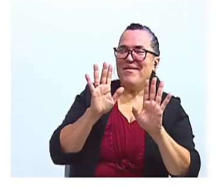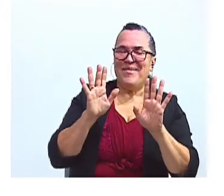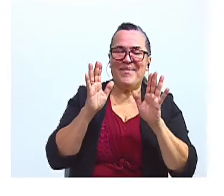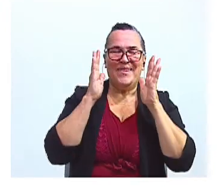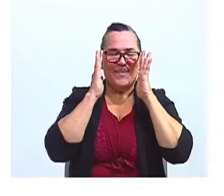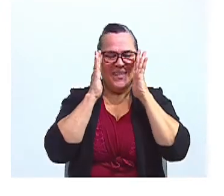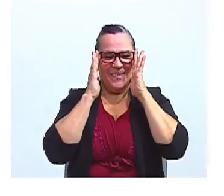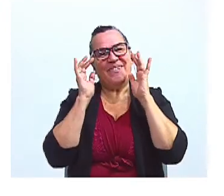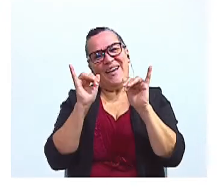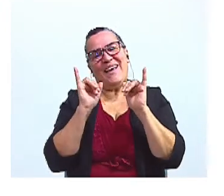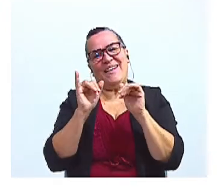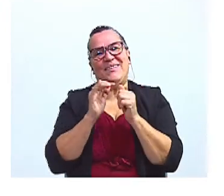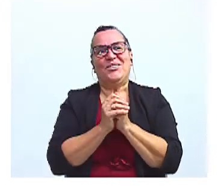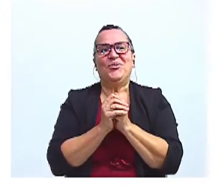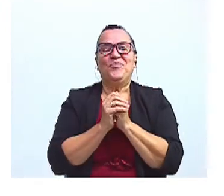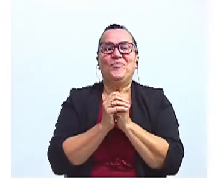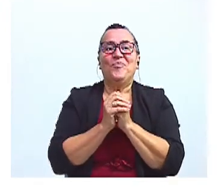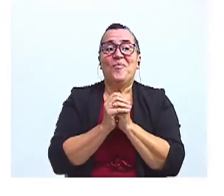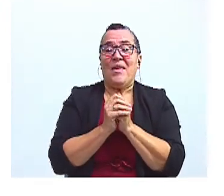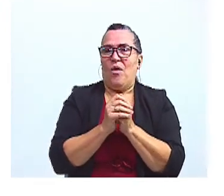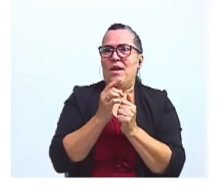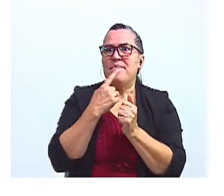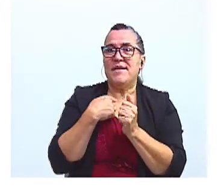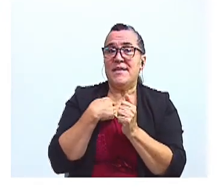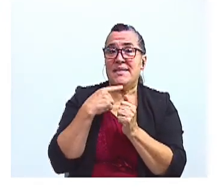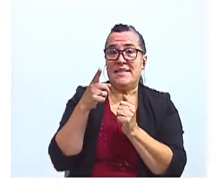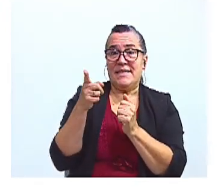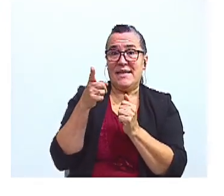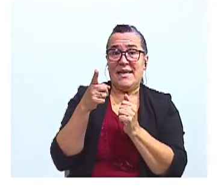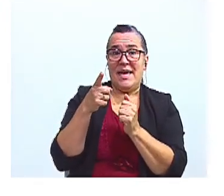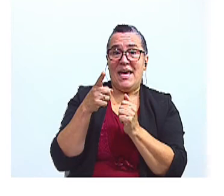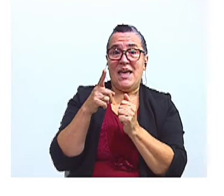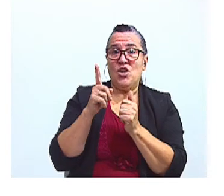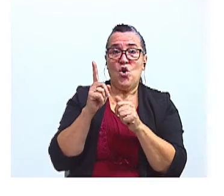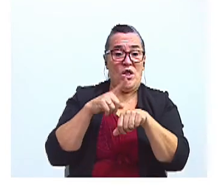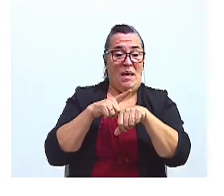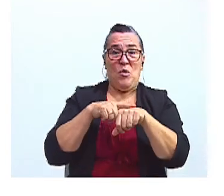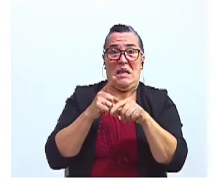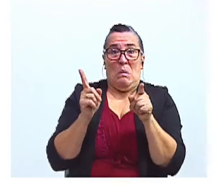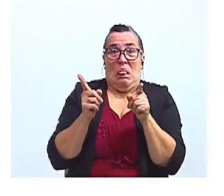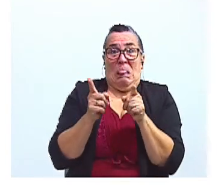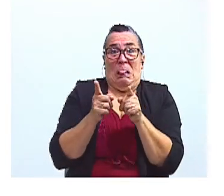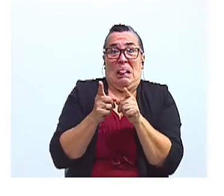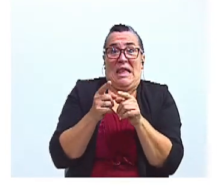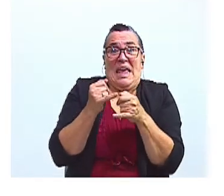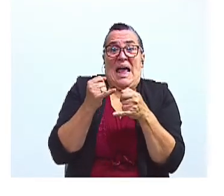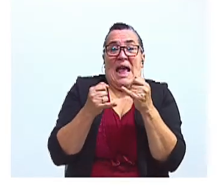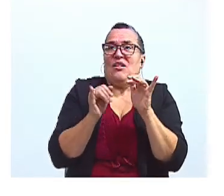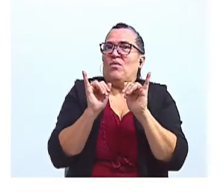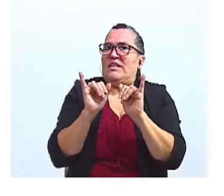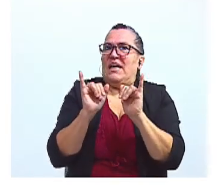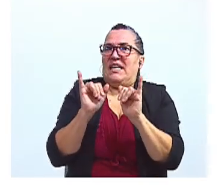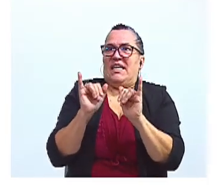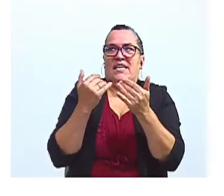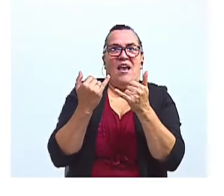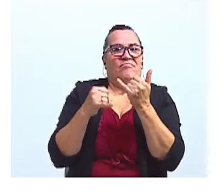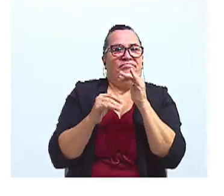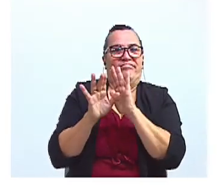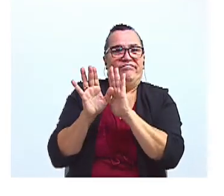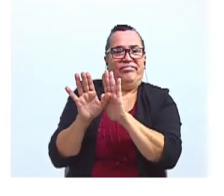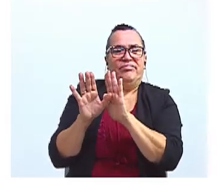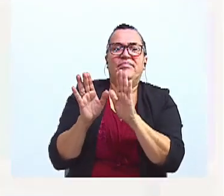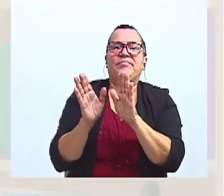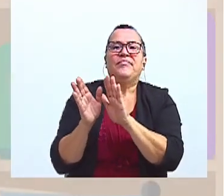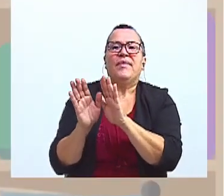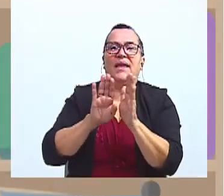exactamente eso es. Me dice mi productor que me estoy quedando sin tiempo. Entonces, vamos a dejarlo hasta aquí y